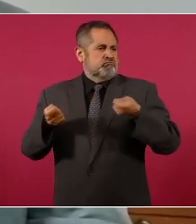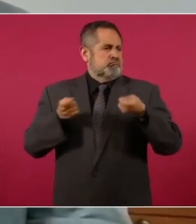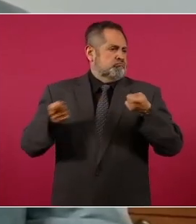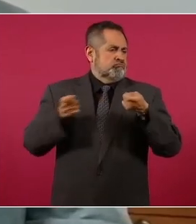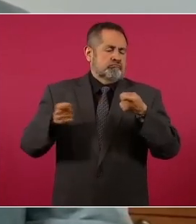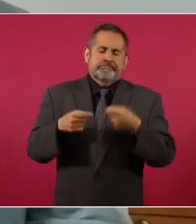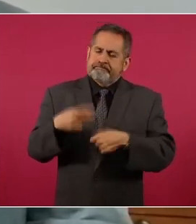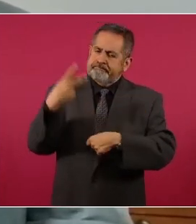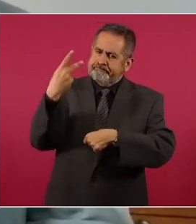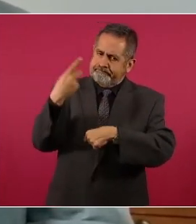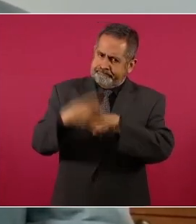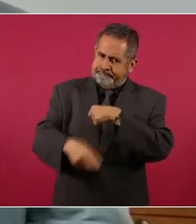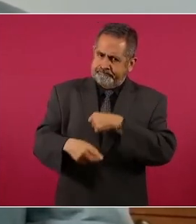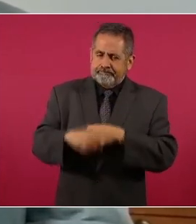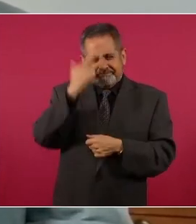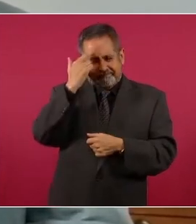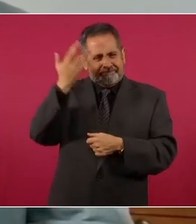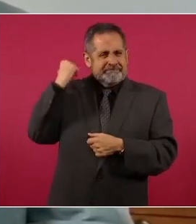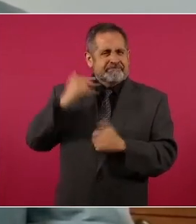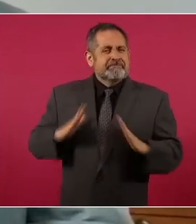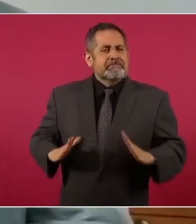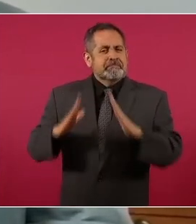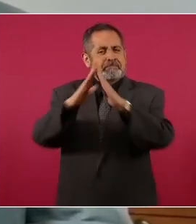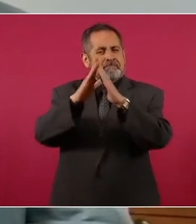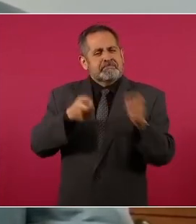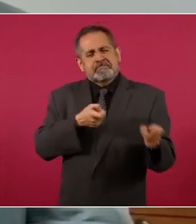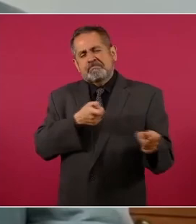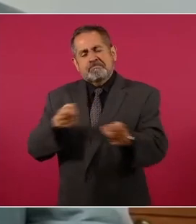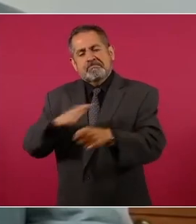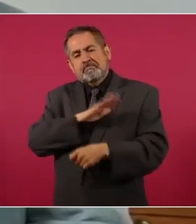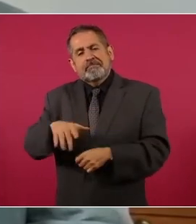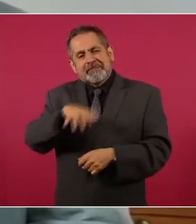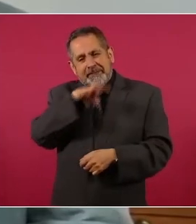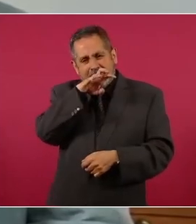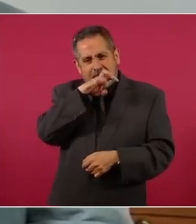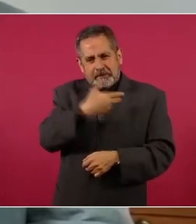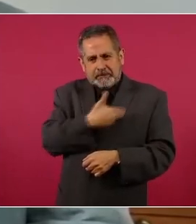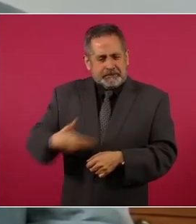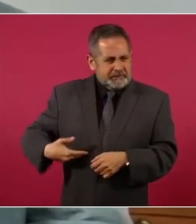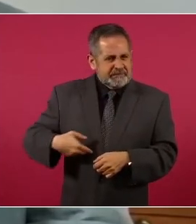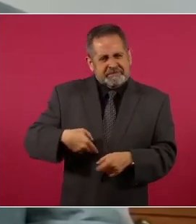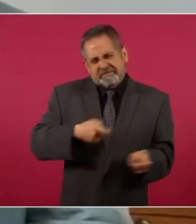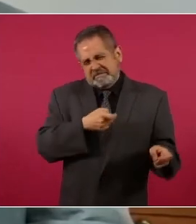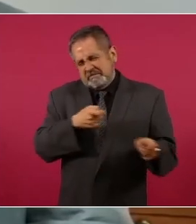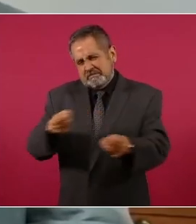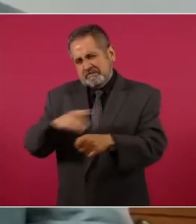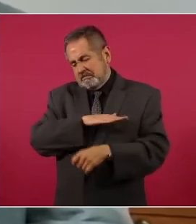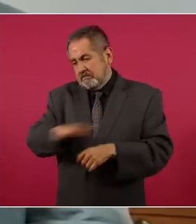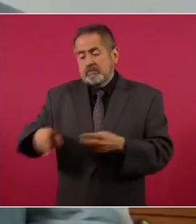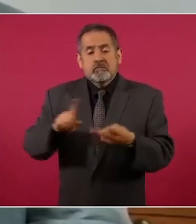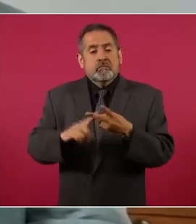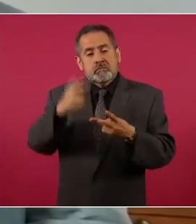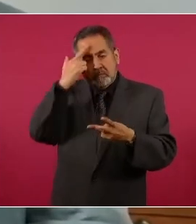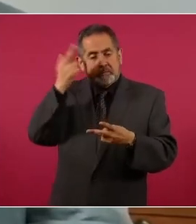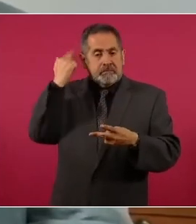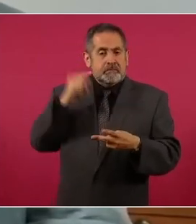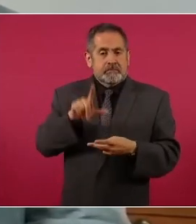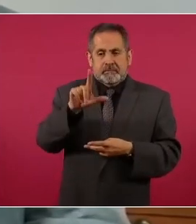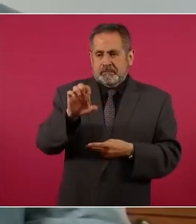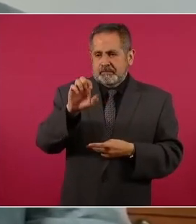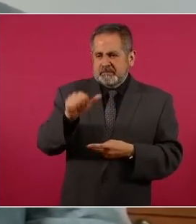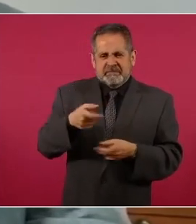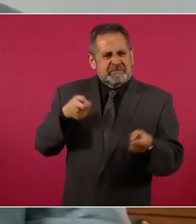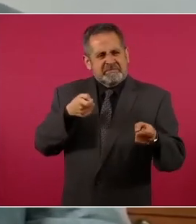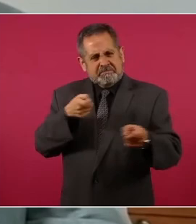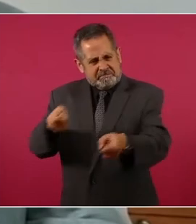Basta recordar la matanza de Tlatelolco, ordenada por Díaz Ordaz, la represión del diario Excélsior, ordenada por Luis Echeverría,